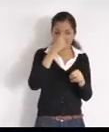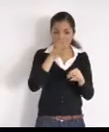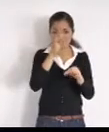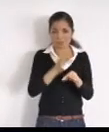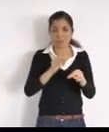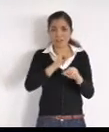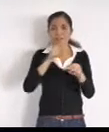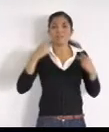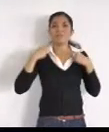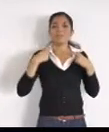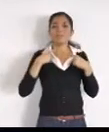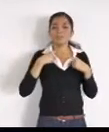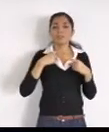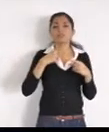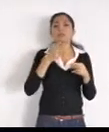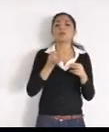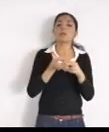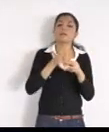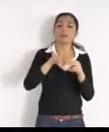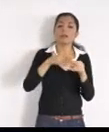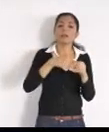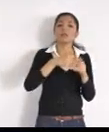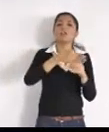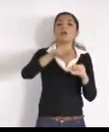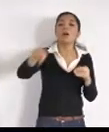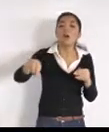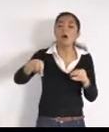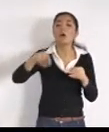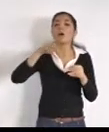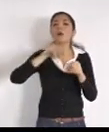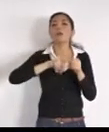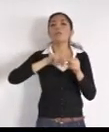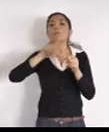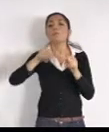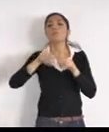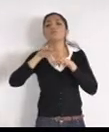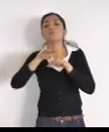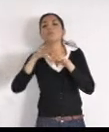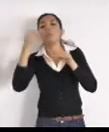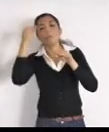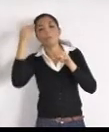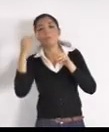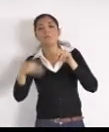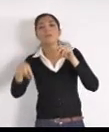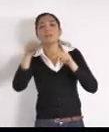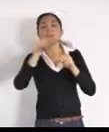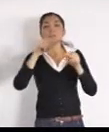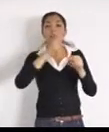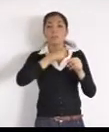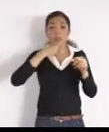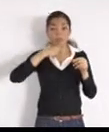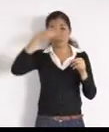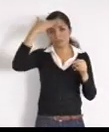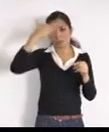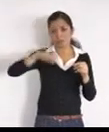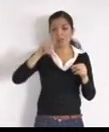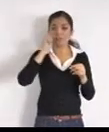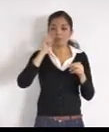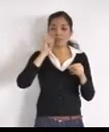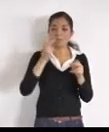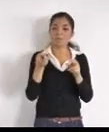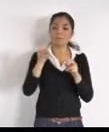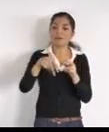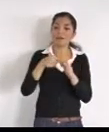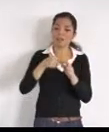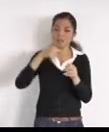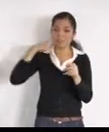tráfico al subir, y bajar pasaje, sabiendo que debemos, bajar por la puerta trasera, etcétera, me parece que sería bueno, que se realizaran campañas, con el objetivo, de educar al